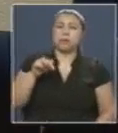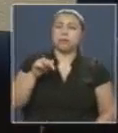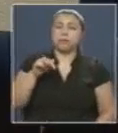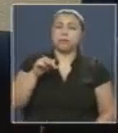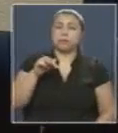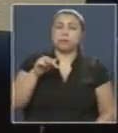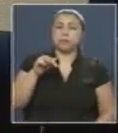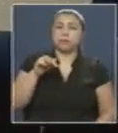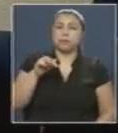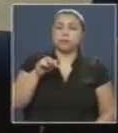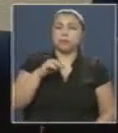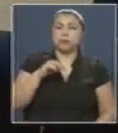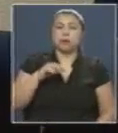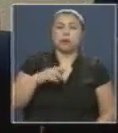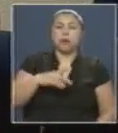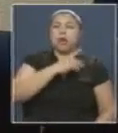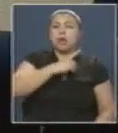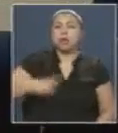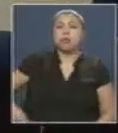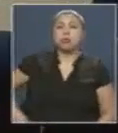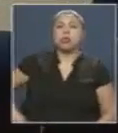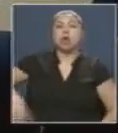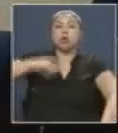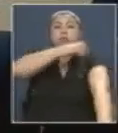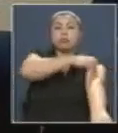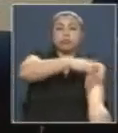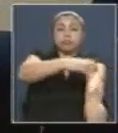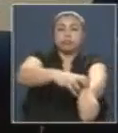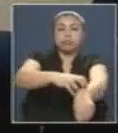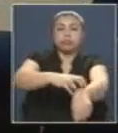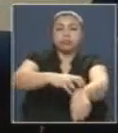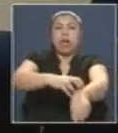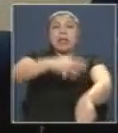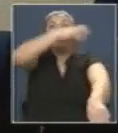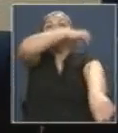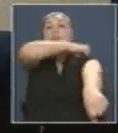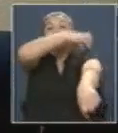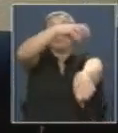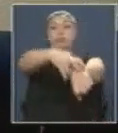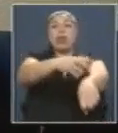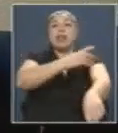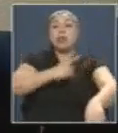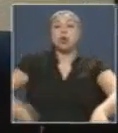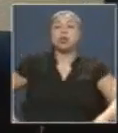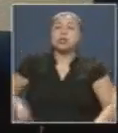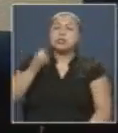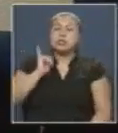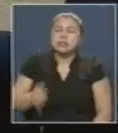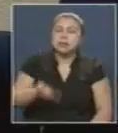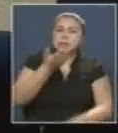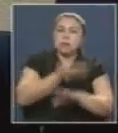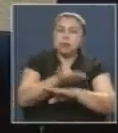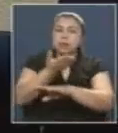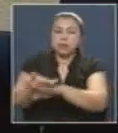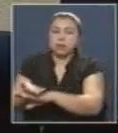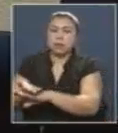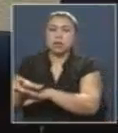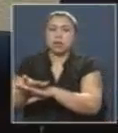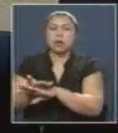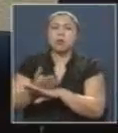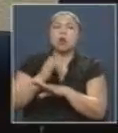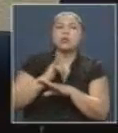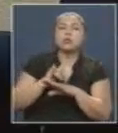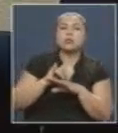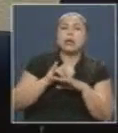Presidente, porque los diputados de regiones, sobre todo de regiones de zonas extremas, tenemos que estar pidiendo, usando ciertas